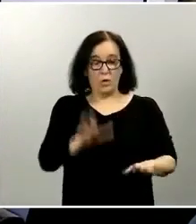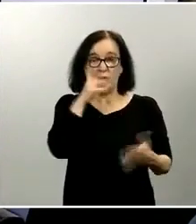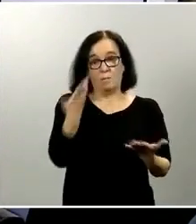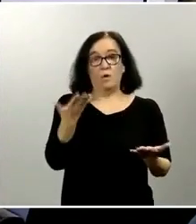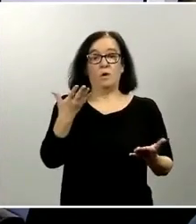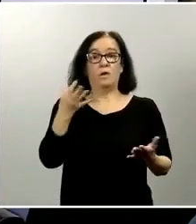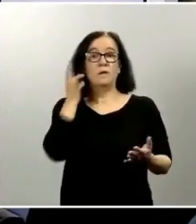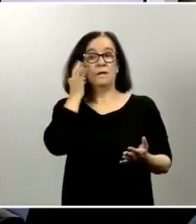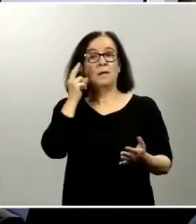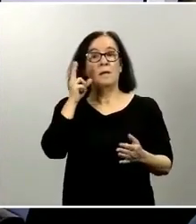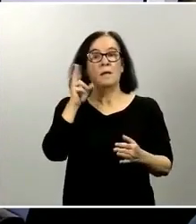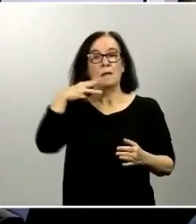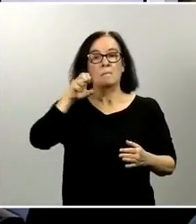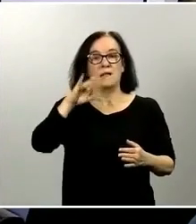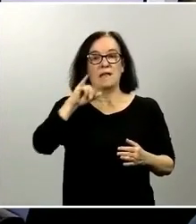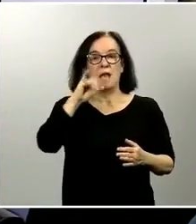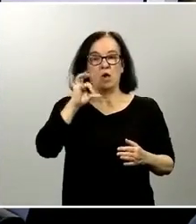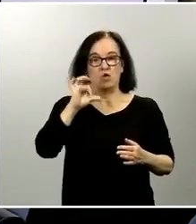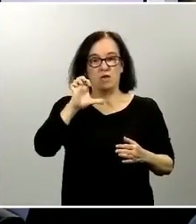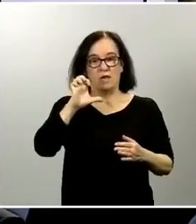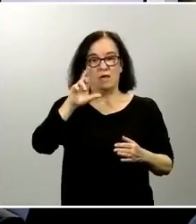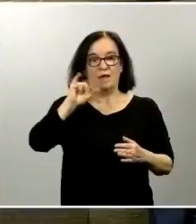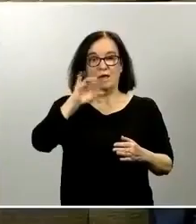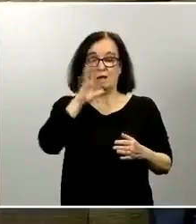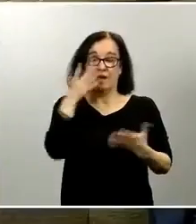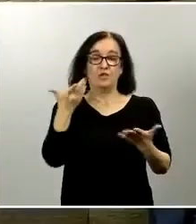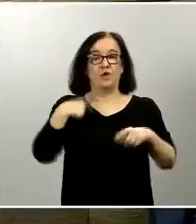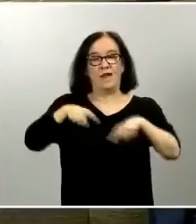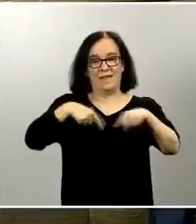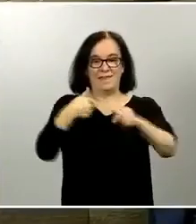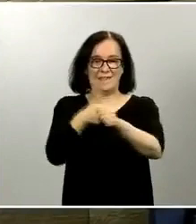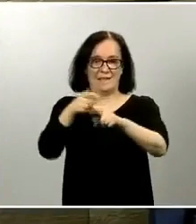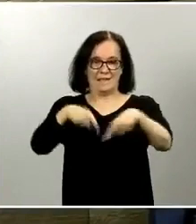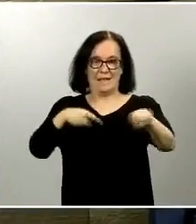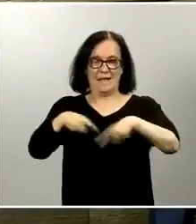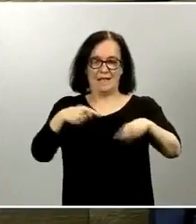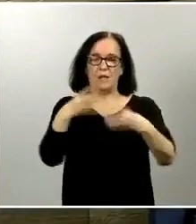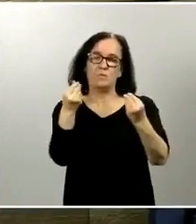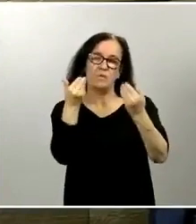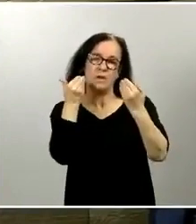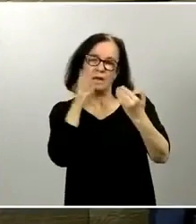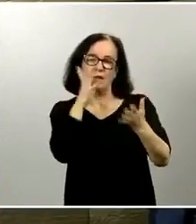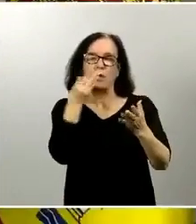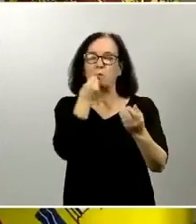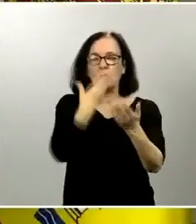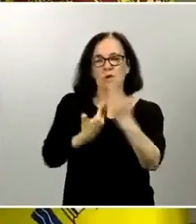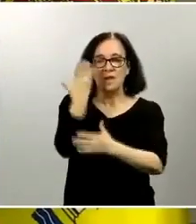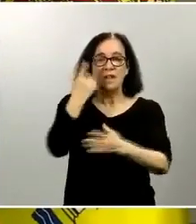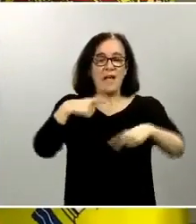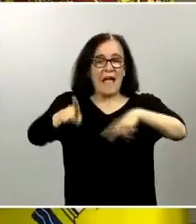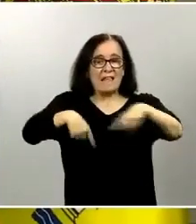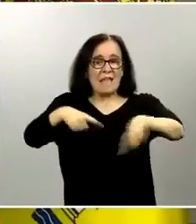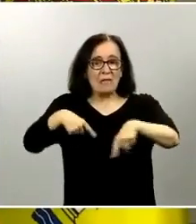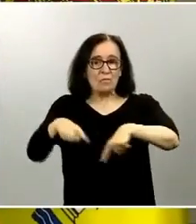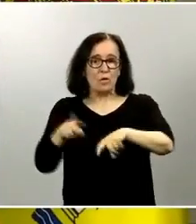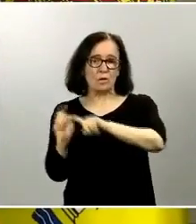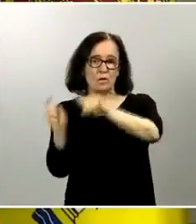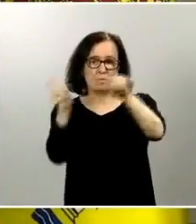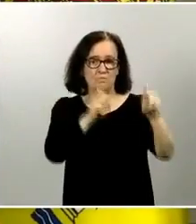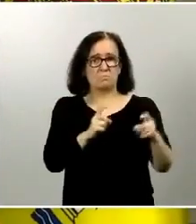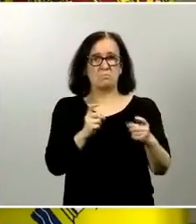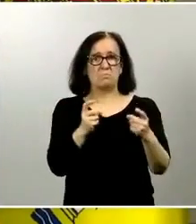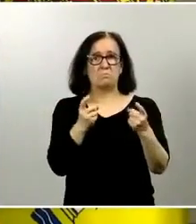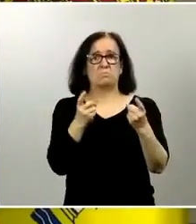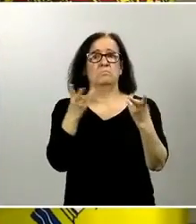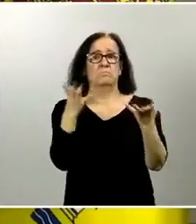transporte muchas gracias y buenos días a todos continuamos en materia de transporte y movilidad con cifras similares a